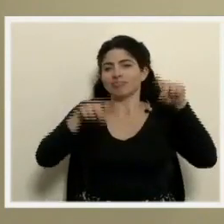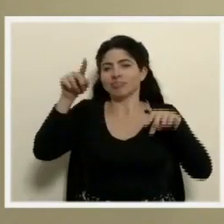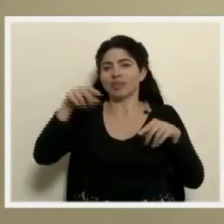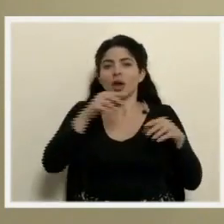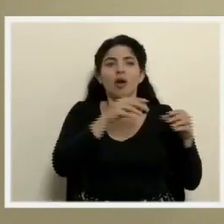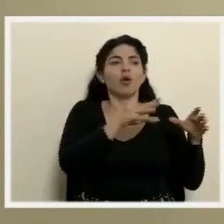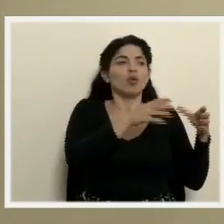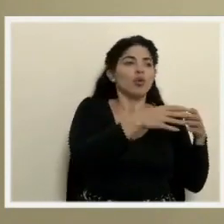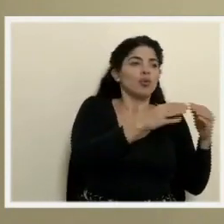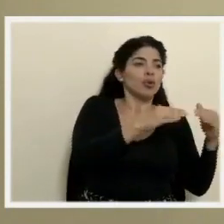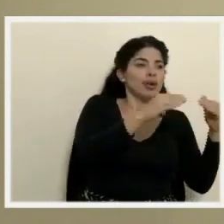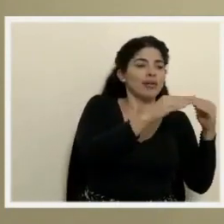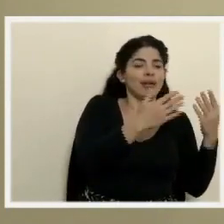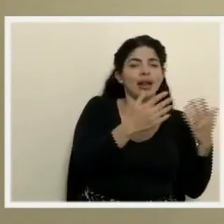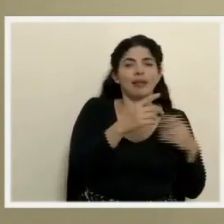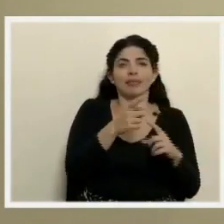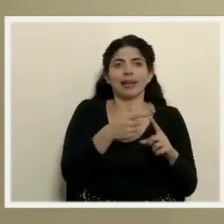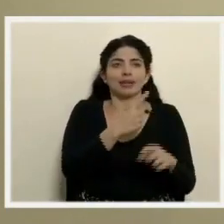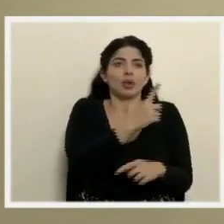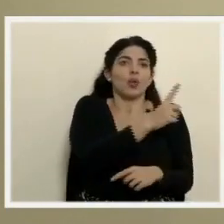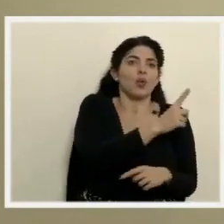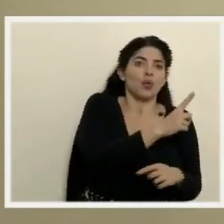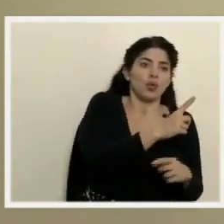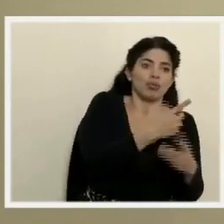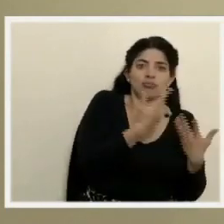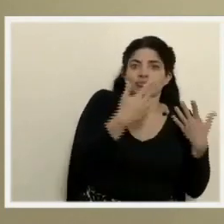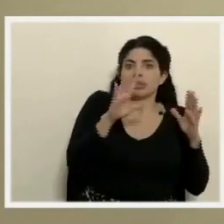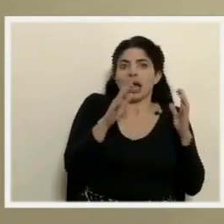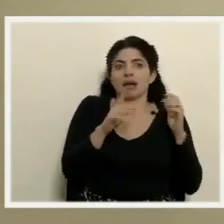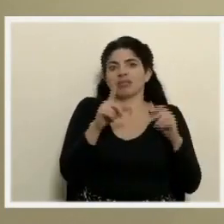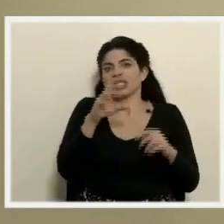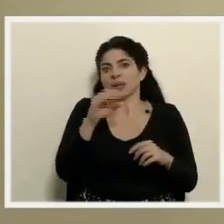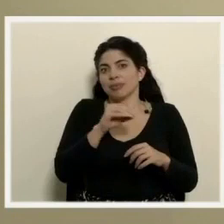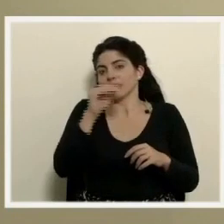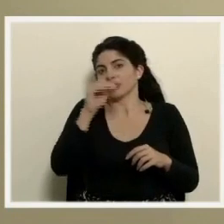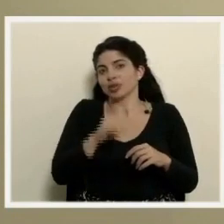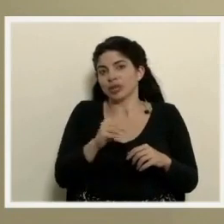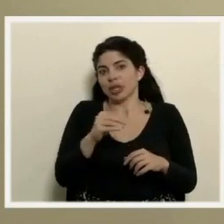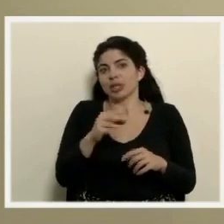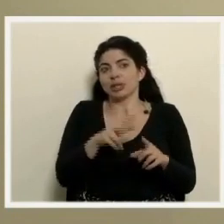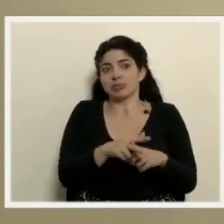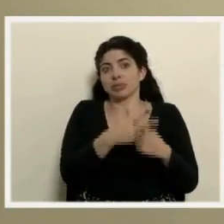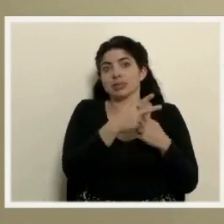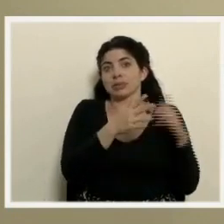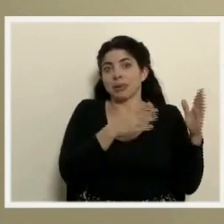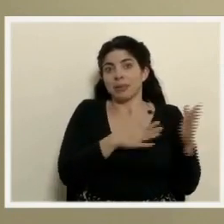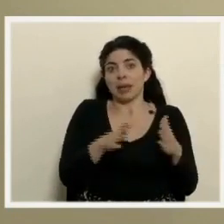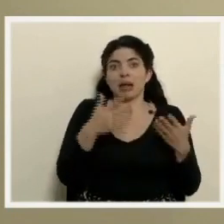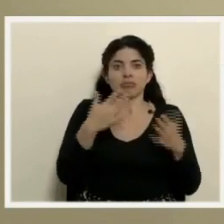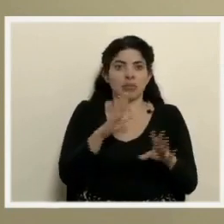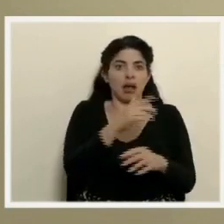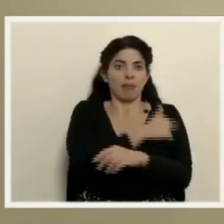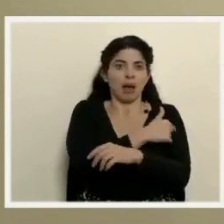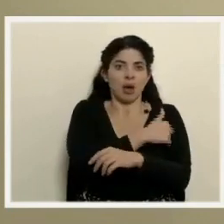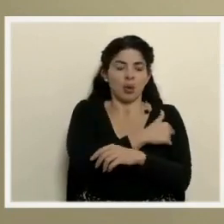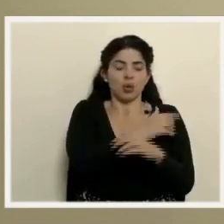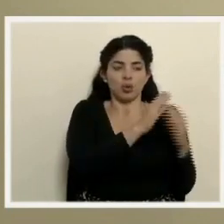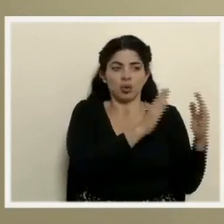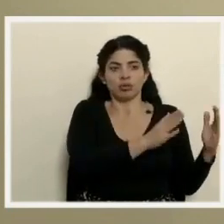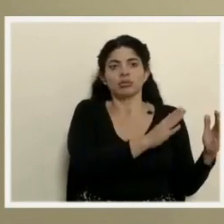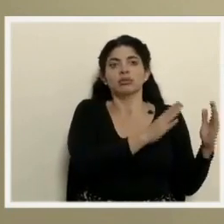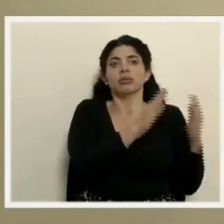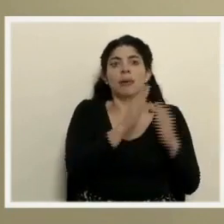porcentajes desde el grupo 1 que en realidad ya se vacunó más del 100% de lo que estaba inicialmente proyectado con los denominadores